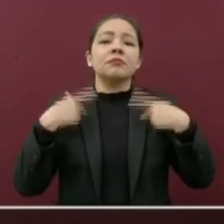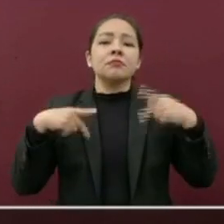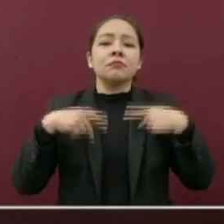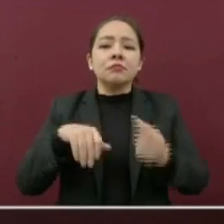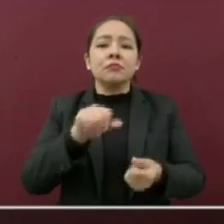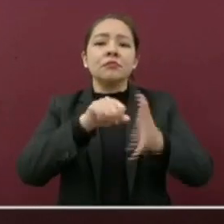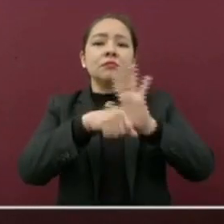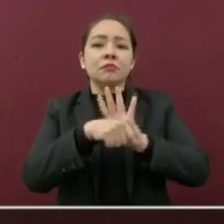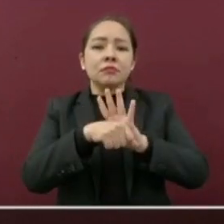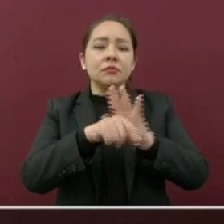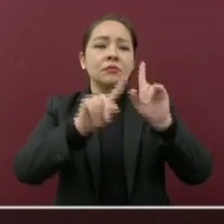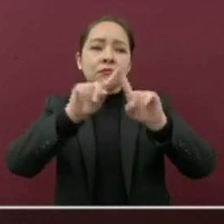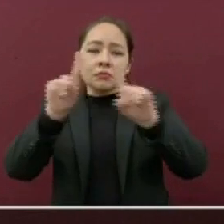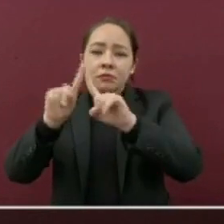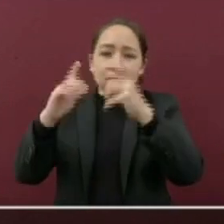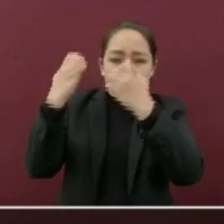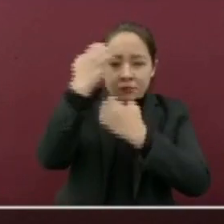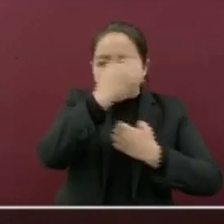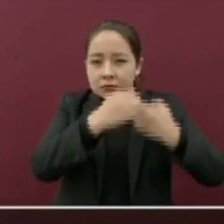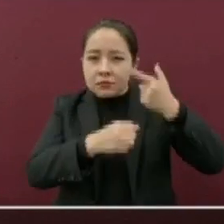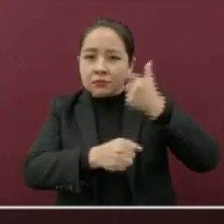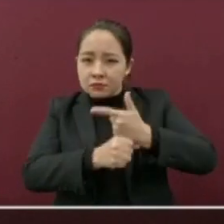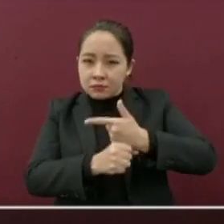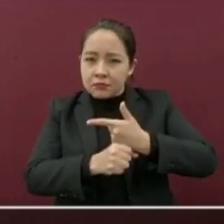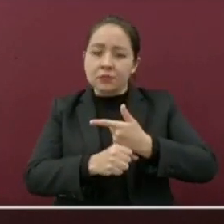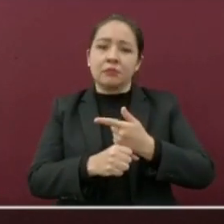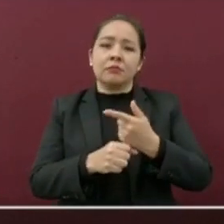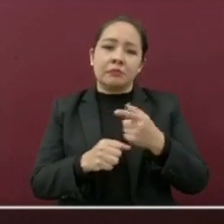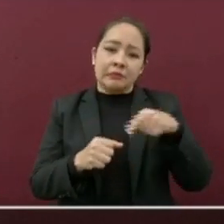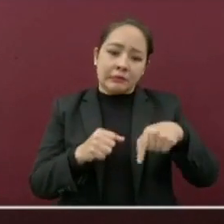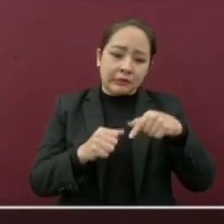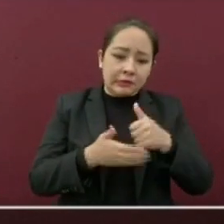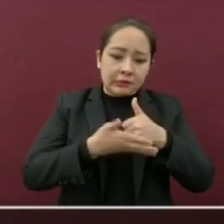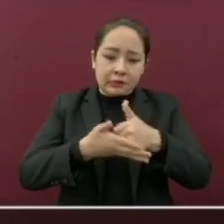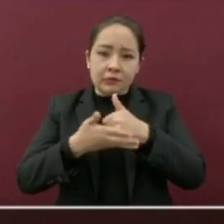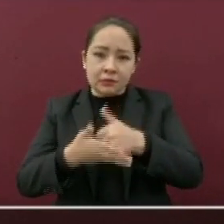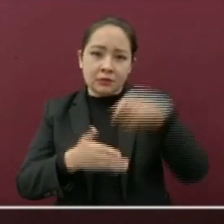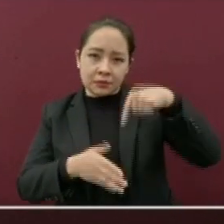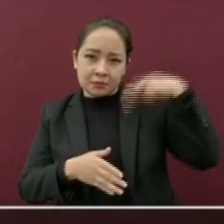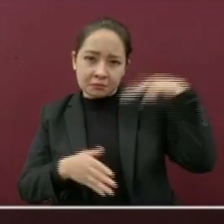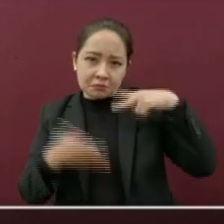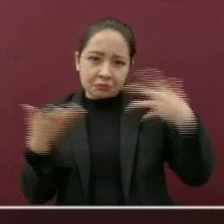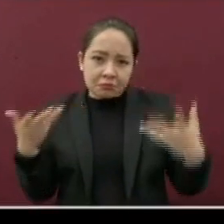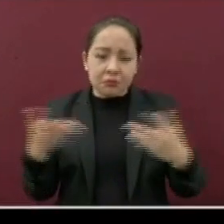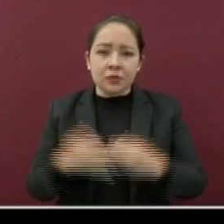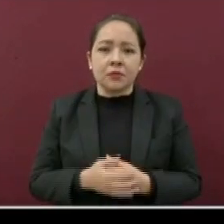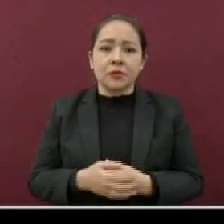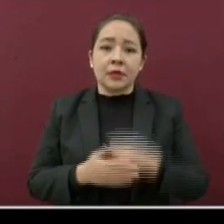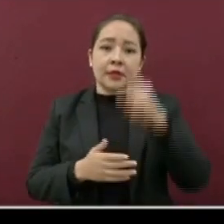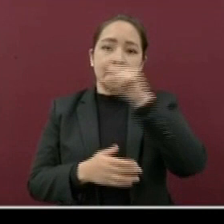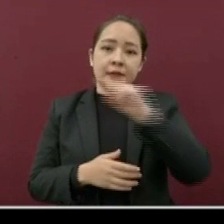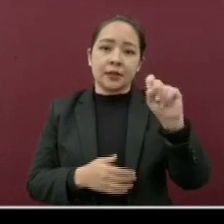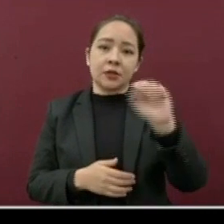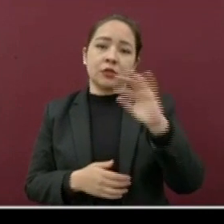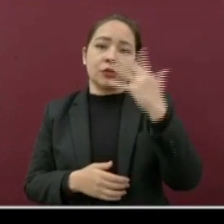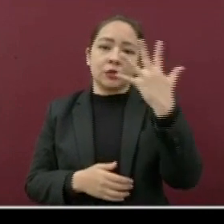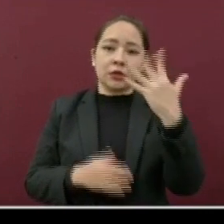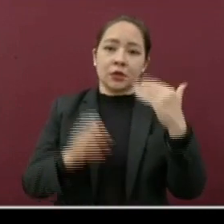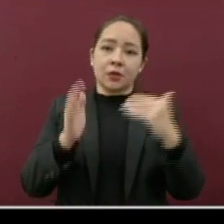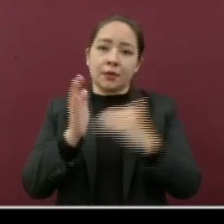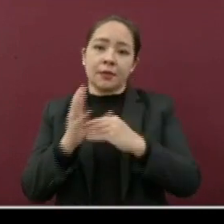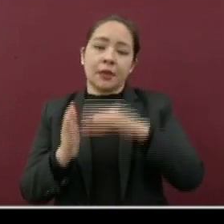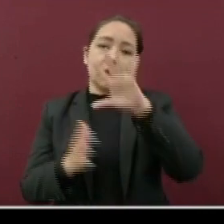casos atendidos y estudiados respecto a COVID-19 en la entidad veracruzana. Ahora suman 105 mil